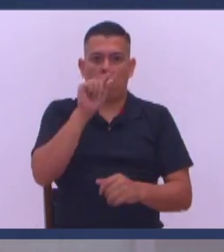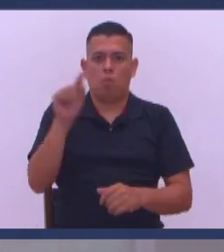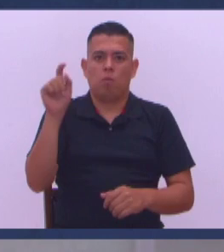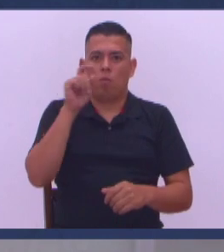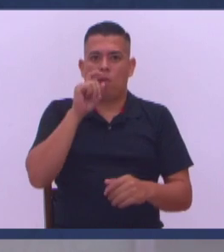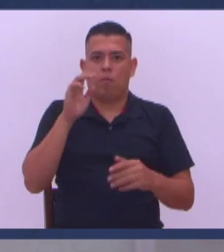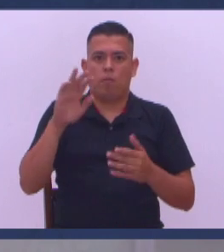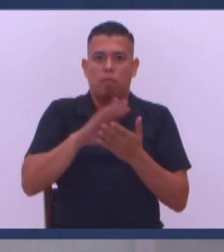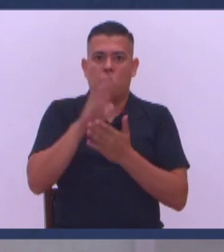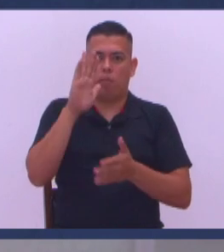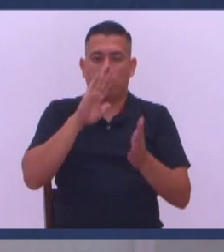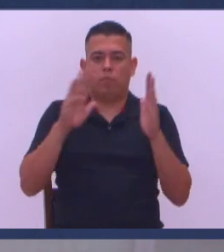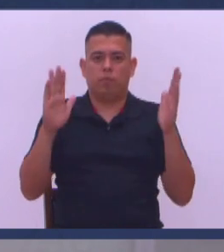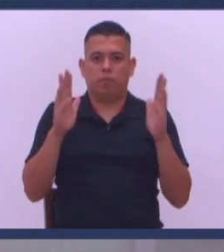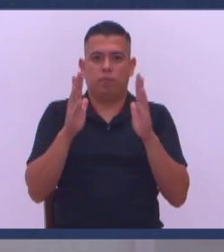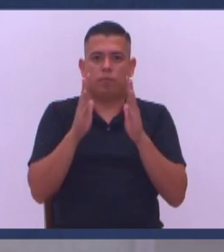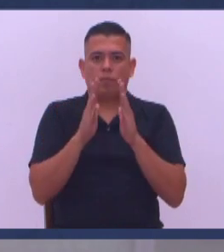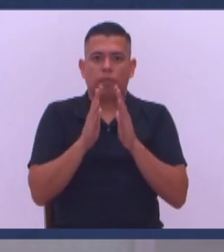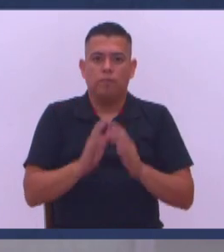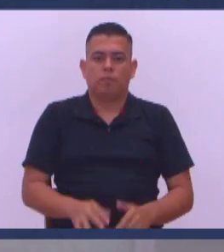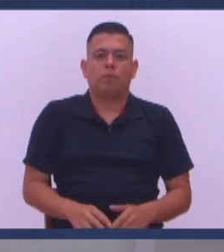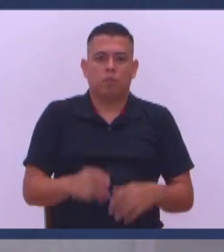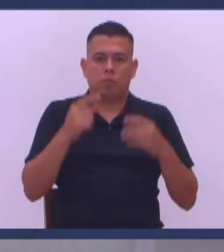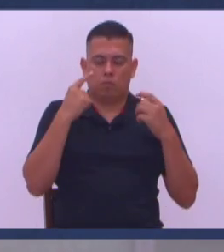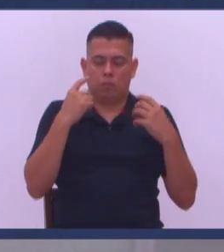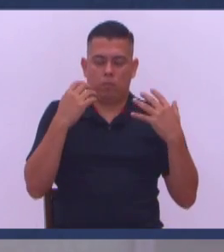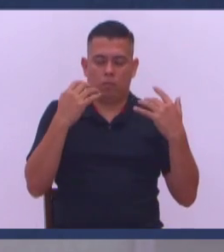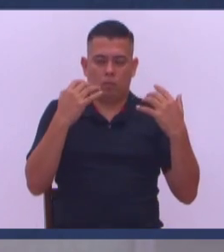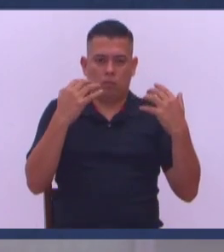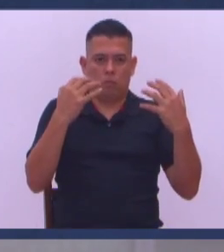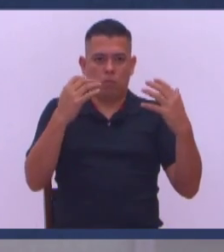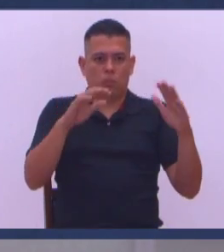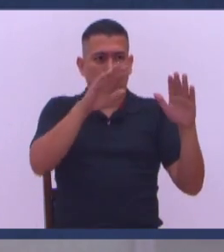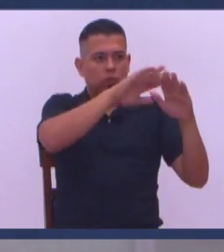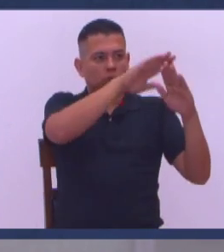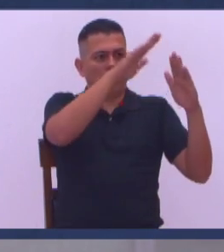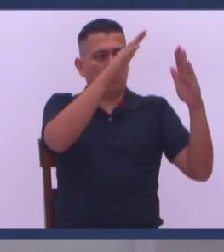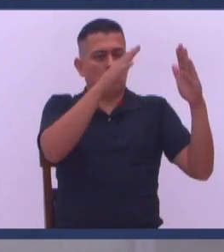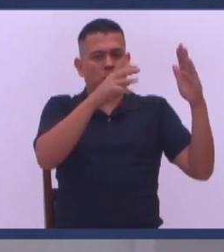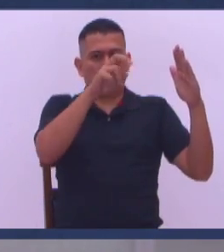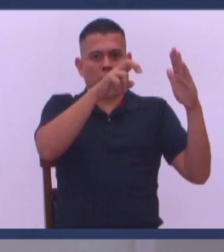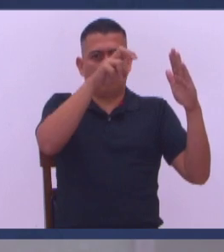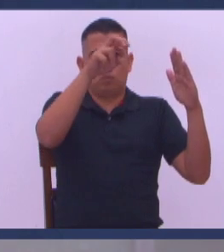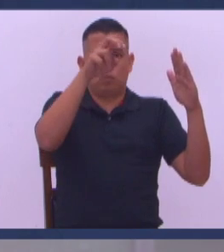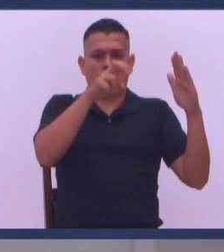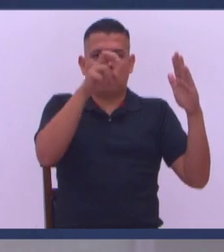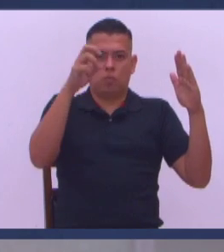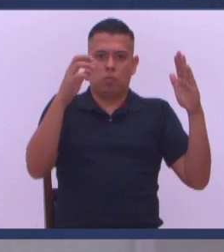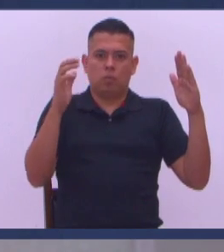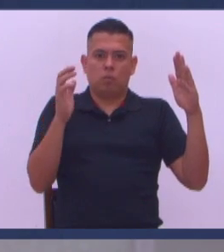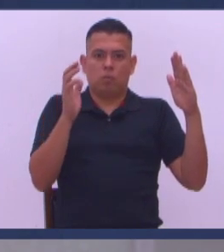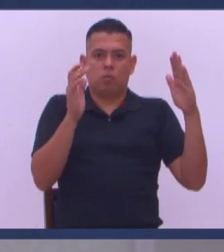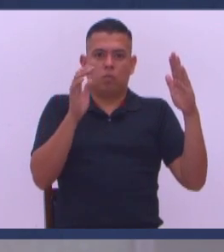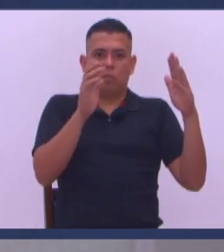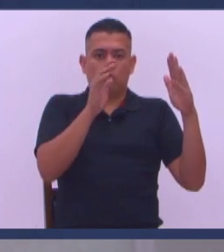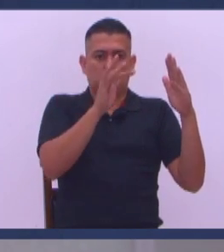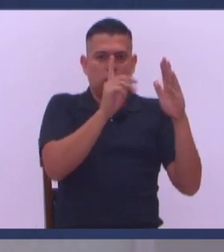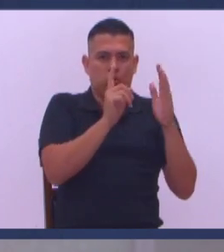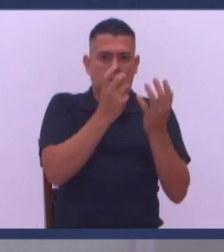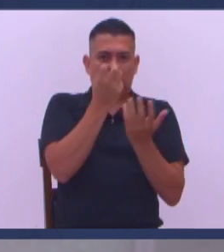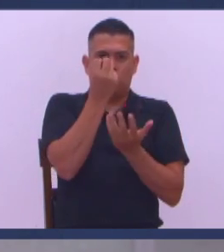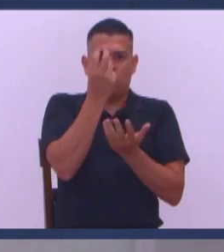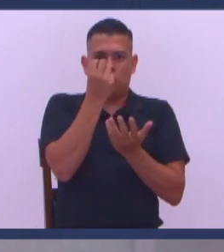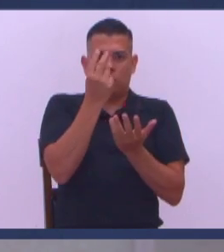el nombre del Padre, del Hijo y del Espíritu Santo Viendo la multitud subió al monte Y sentándose vinieron a él sus